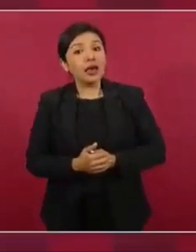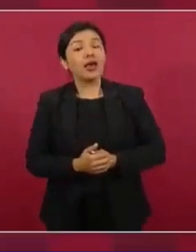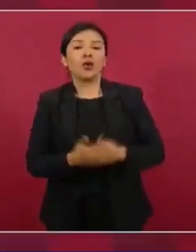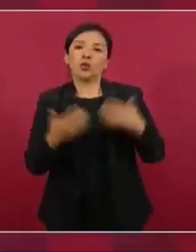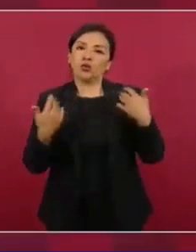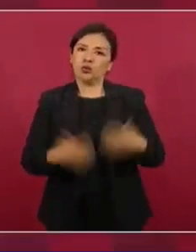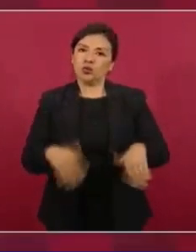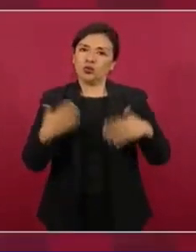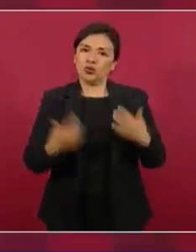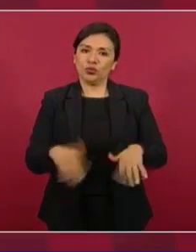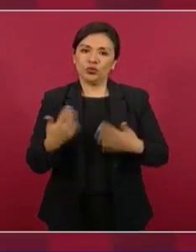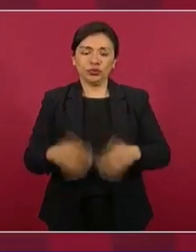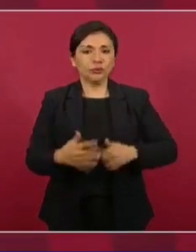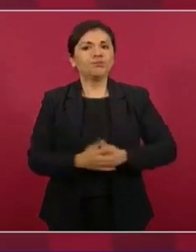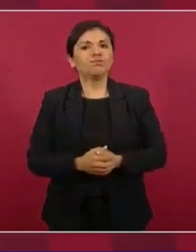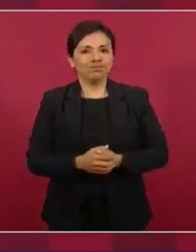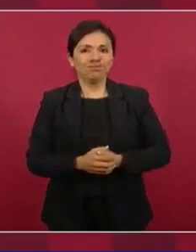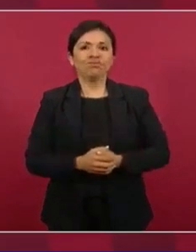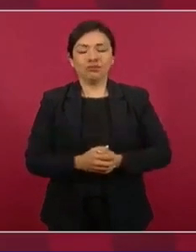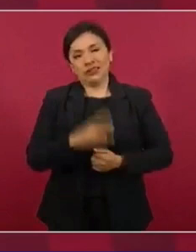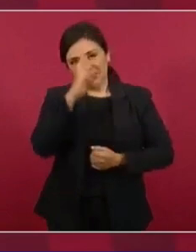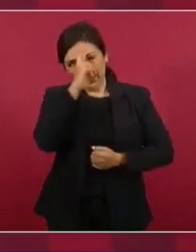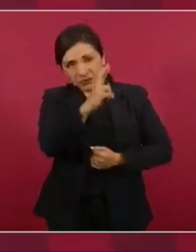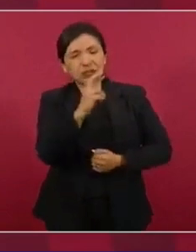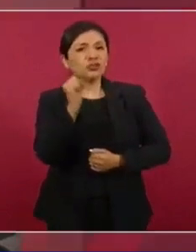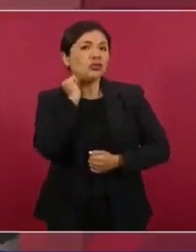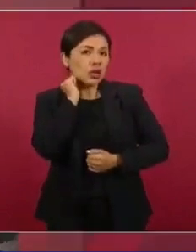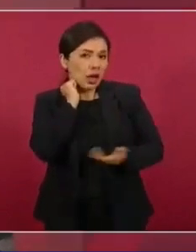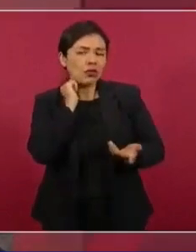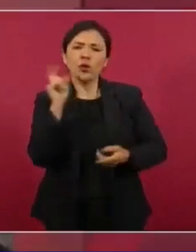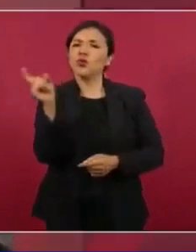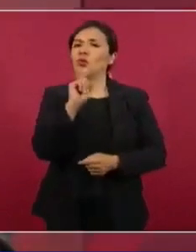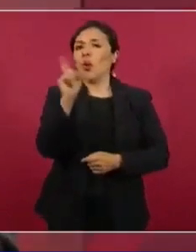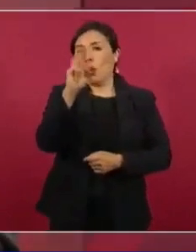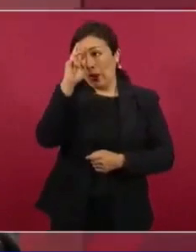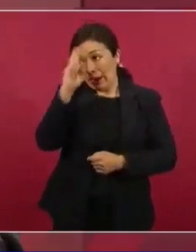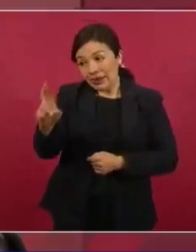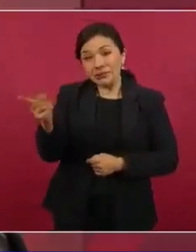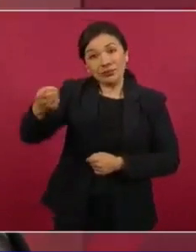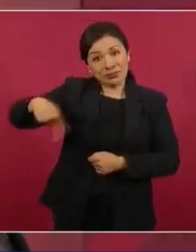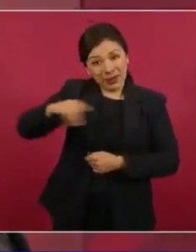por respeto al Senado. No, por respeto a la cantina,